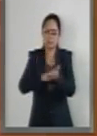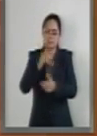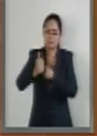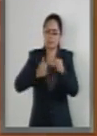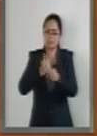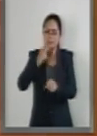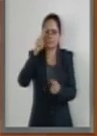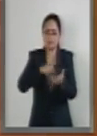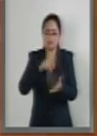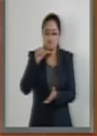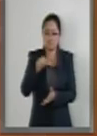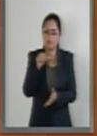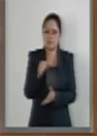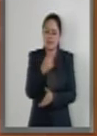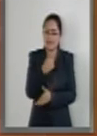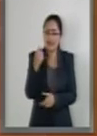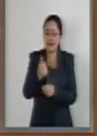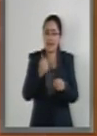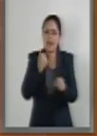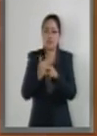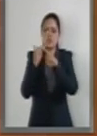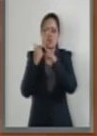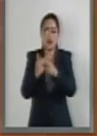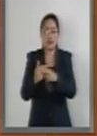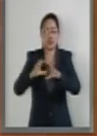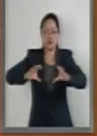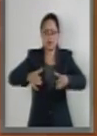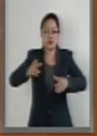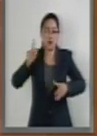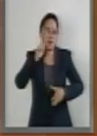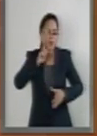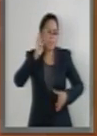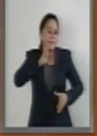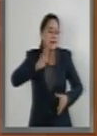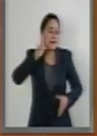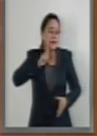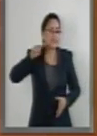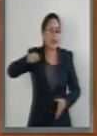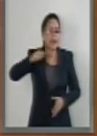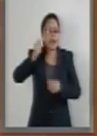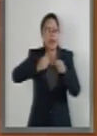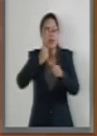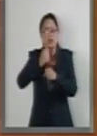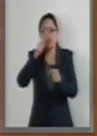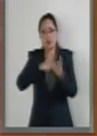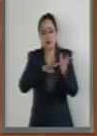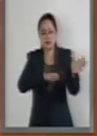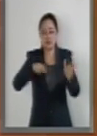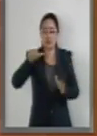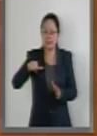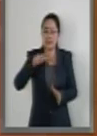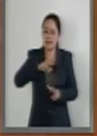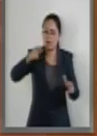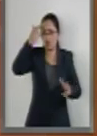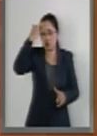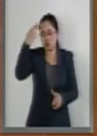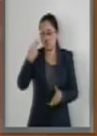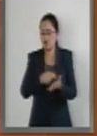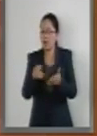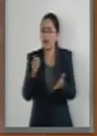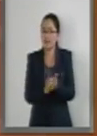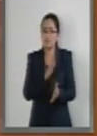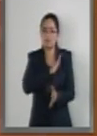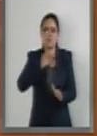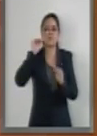mil dieciséis como centenario de los congresos feministas de Yucatán de mil novecientos dieciséis, reconociendo a las mujeres que tuvieron la valentía de